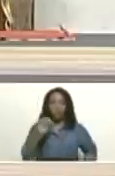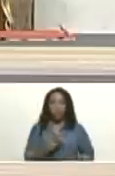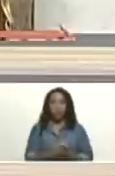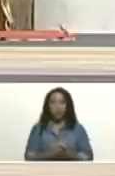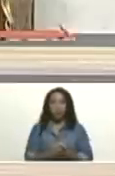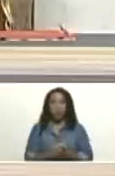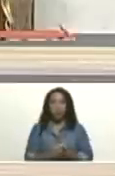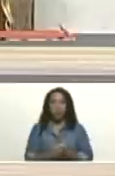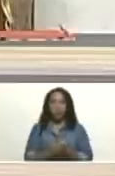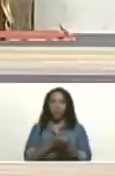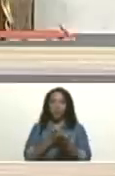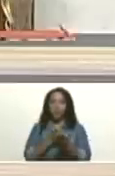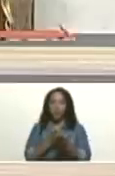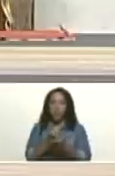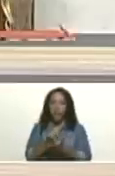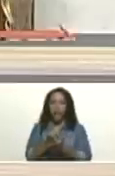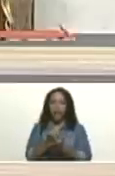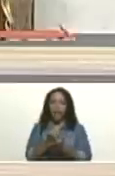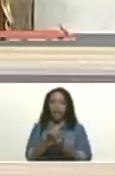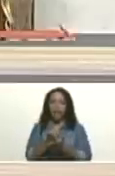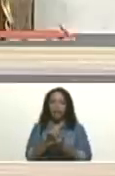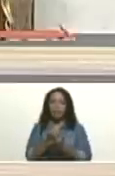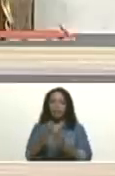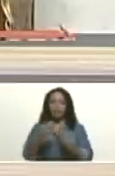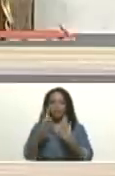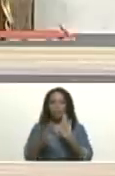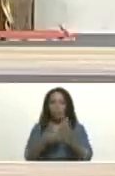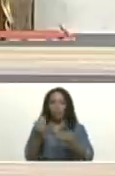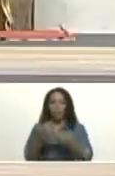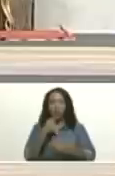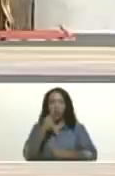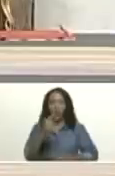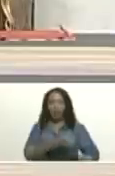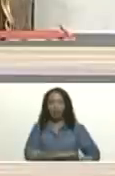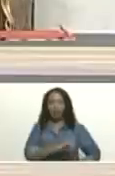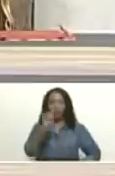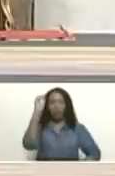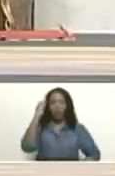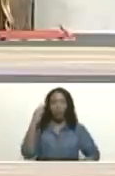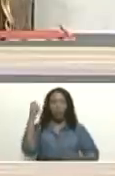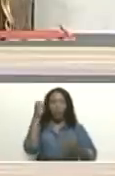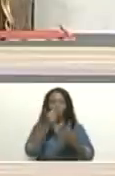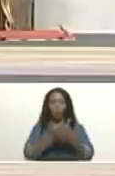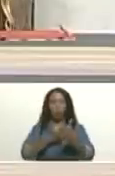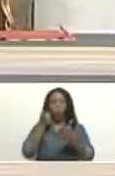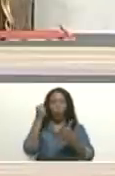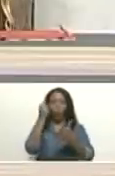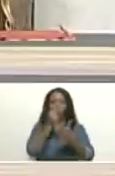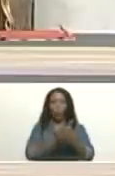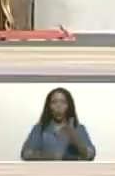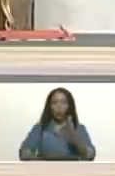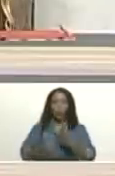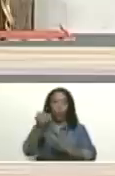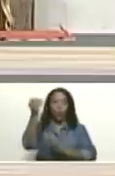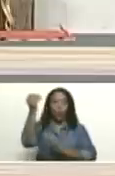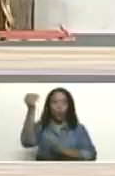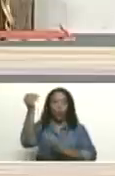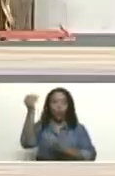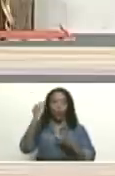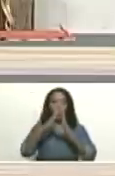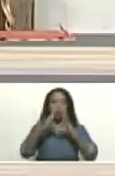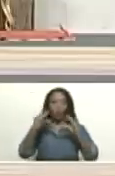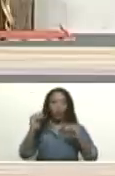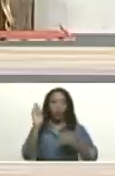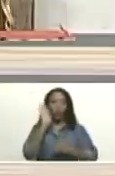Firme, crudo y directo legado del libertador Simón Bolívar en la lucha contra todas las